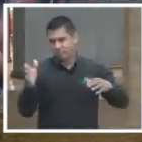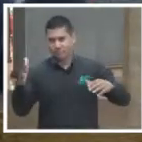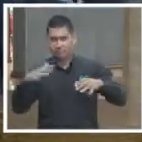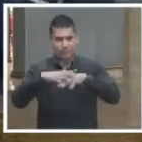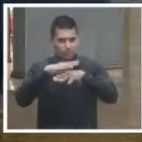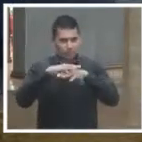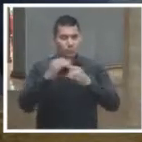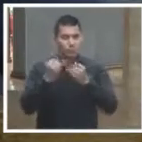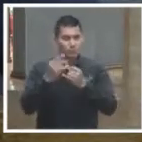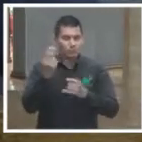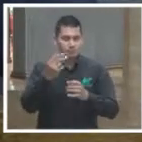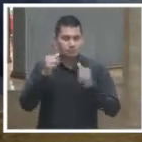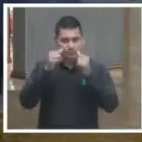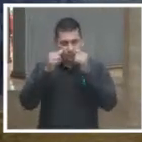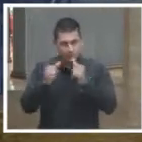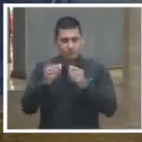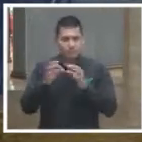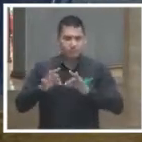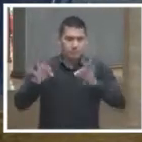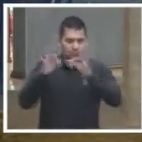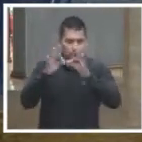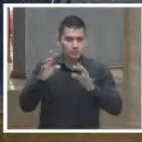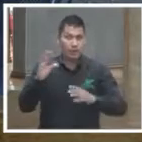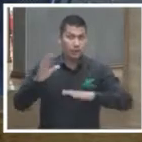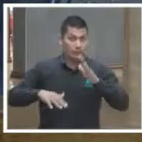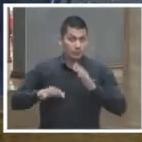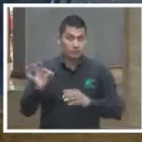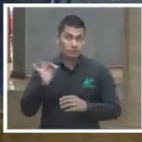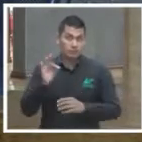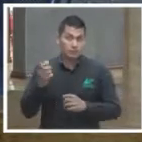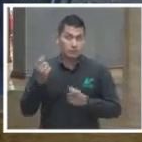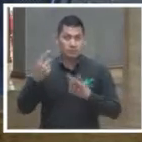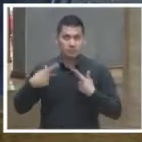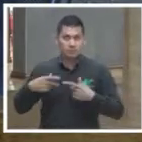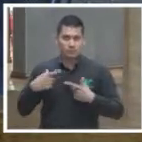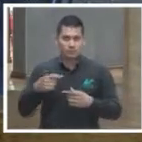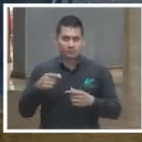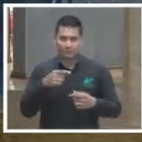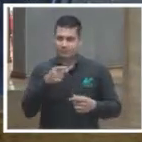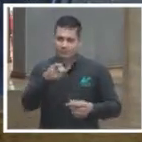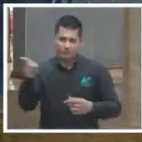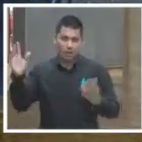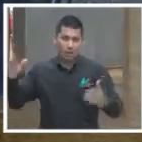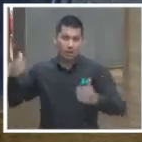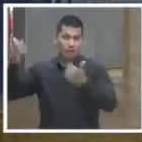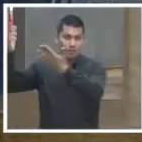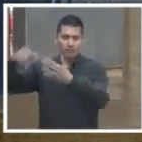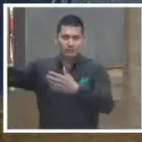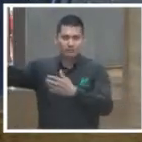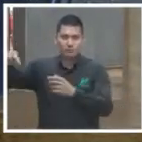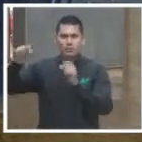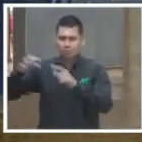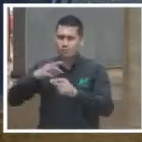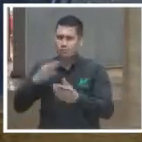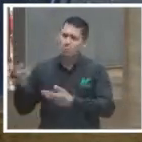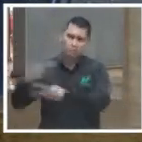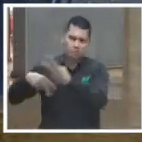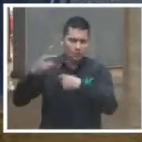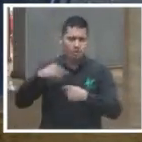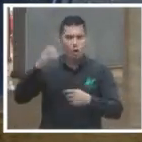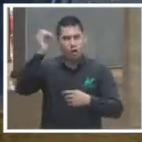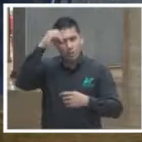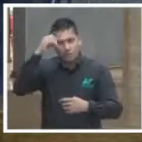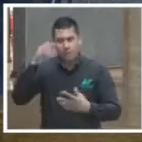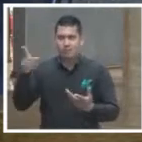saberlo y también saber qué piensa y qué opina la ciudadanía y que la ciudadanía está participando y emitiendo opiniones